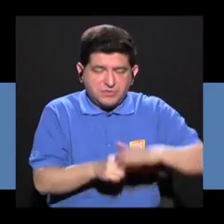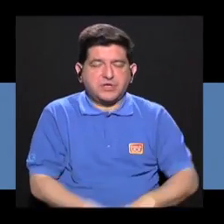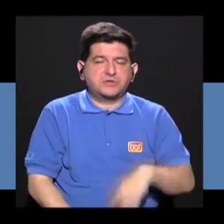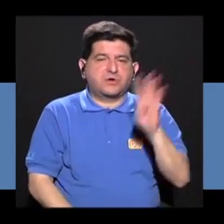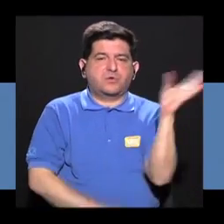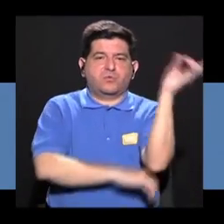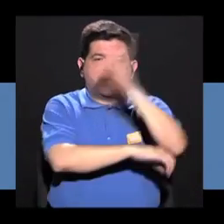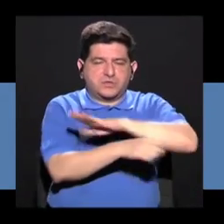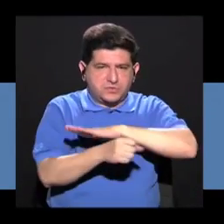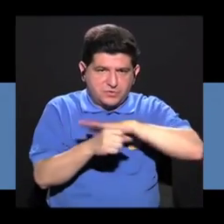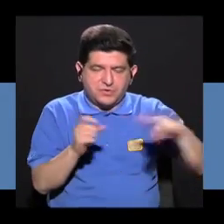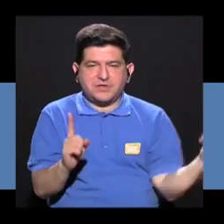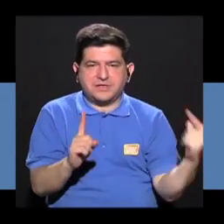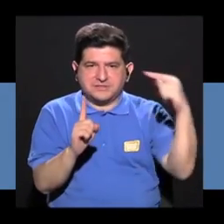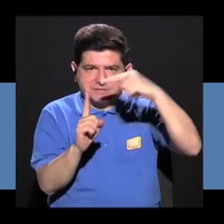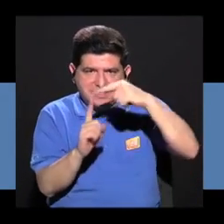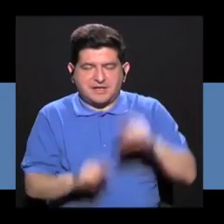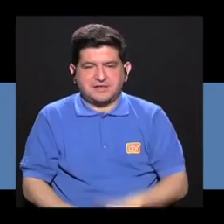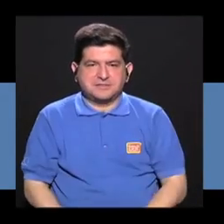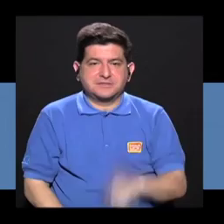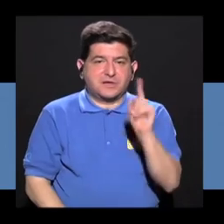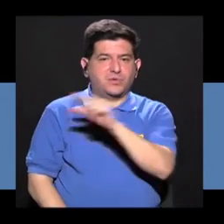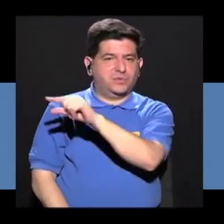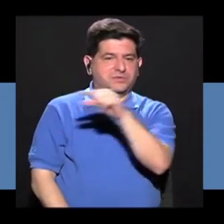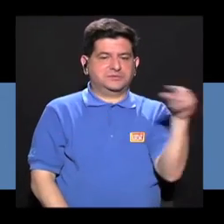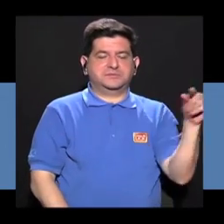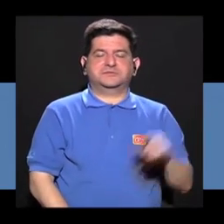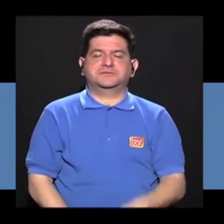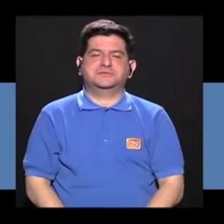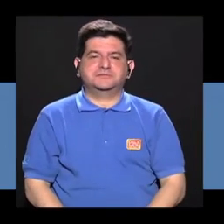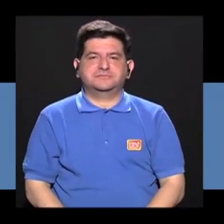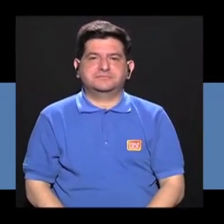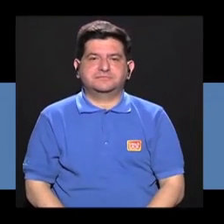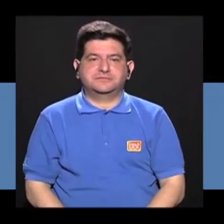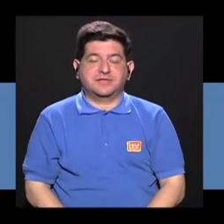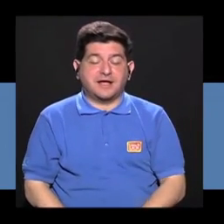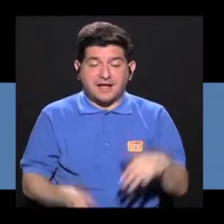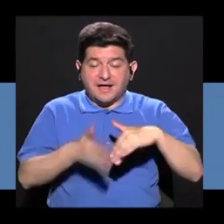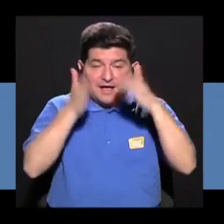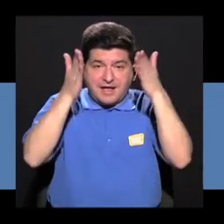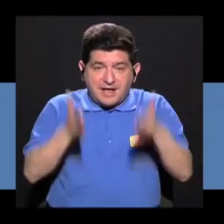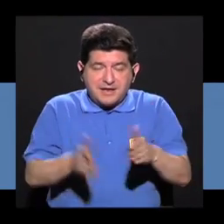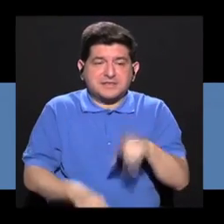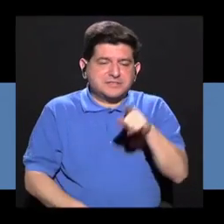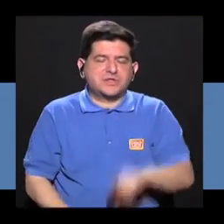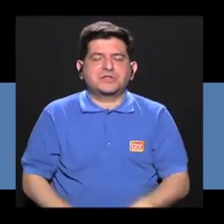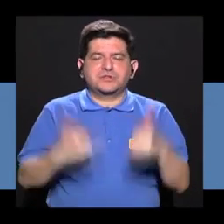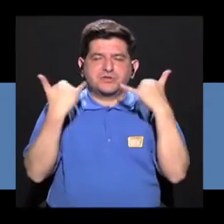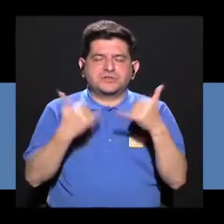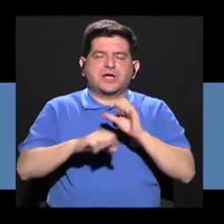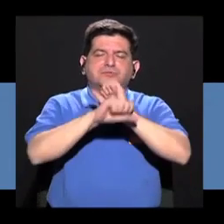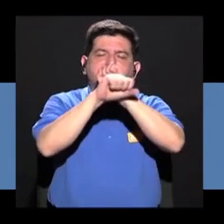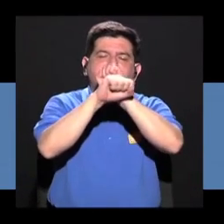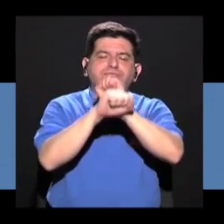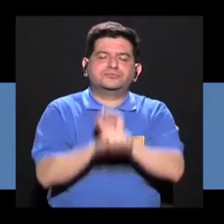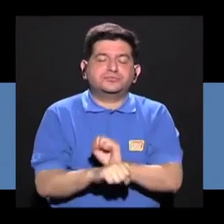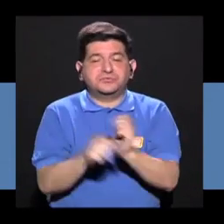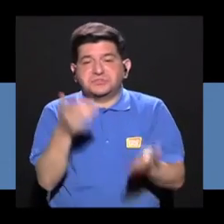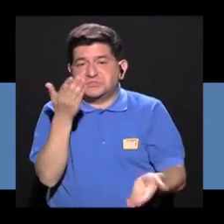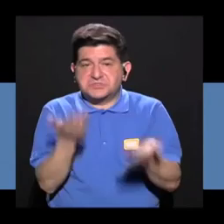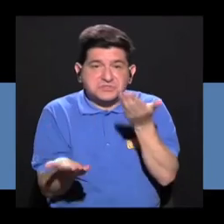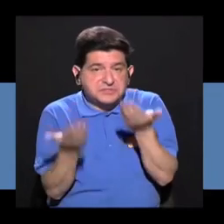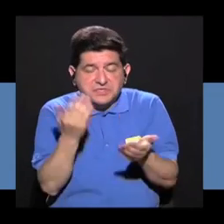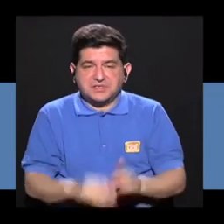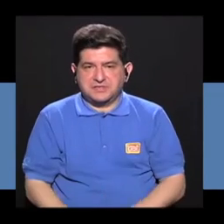completos, cuatro días completos, hasta llegar a una semana. Entonces, de esa manera el estudiante como que se va ambientando.